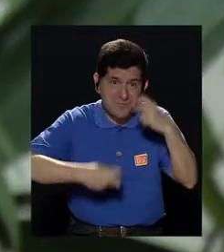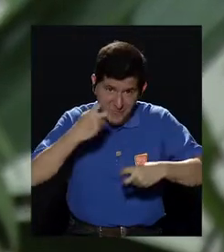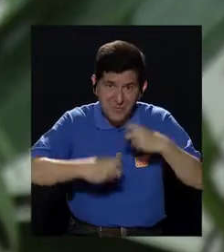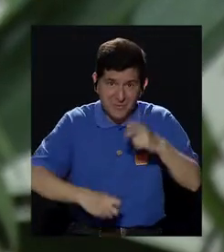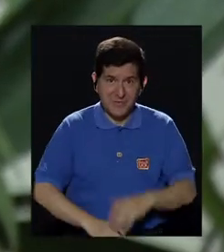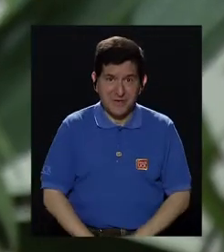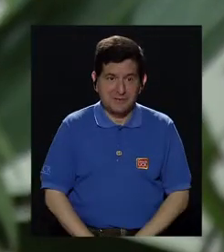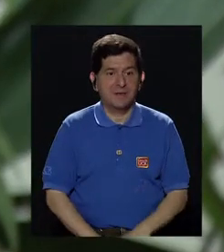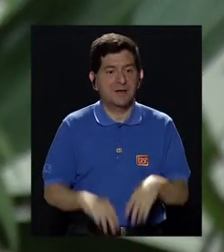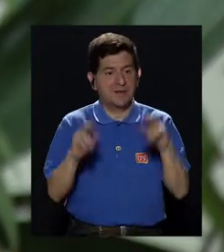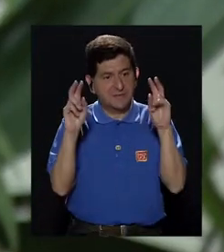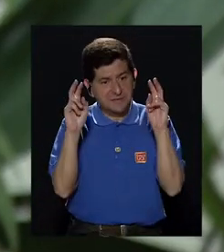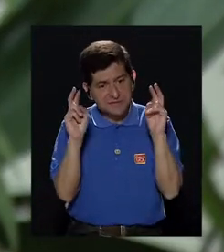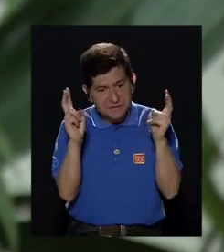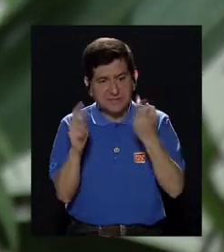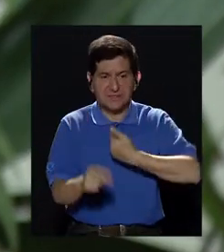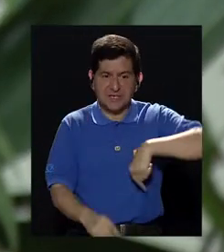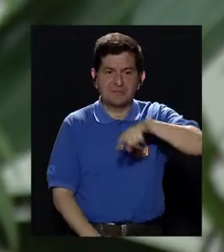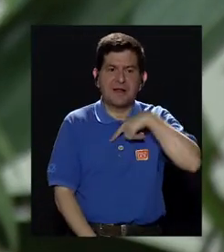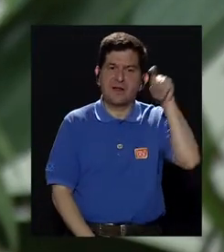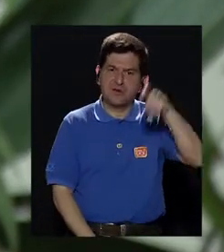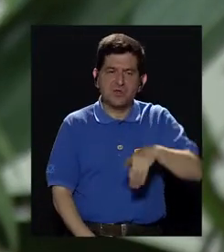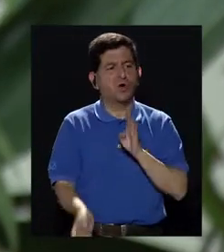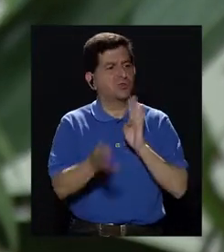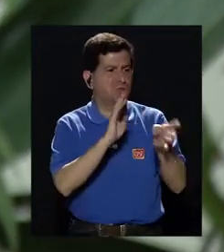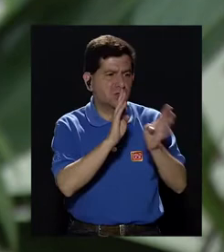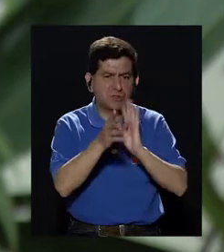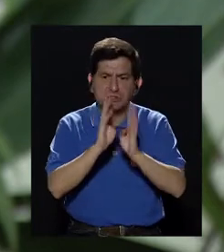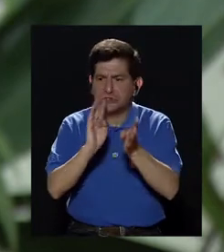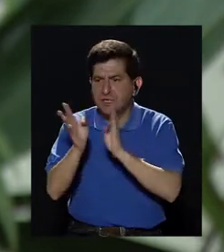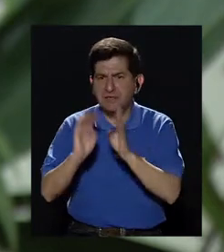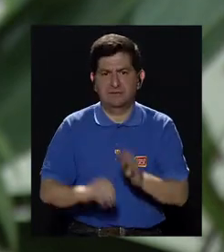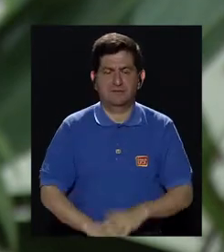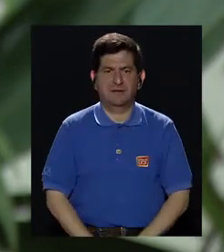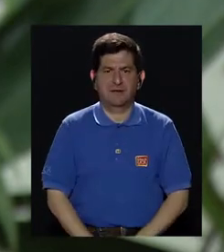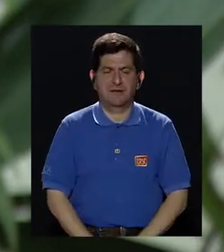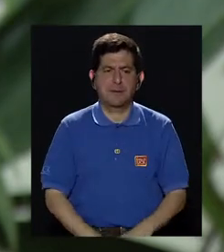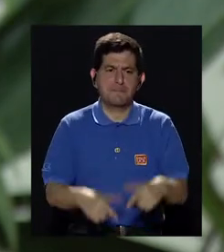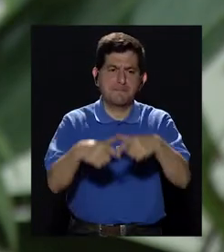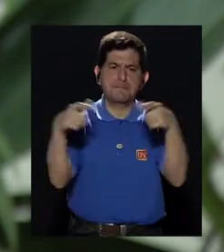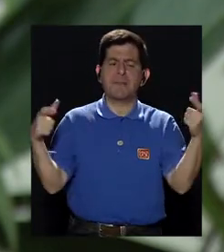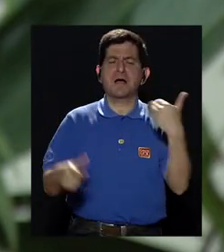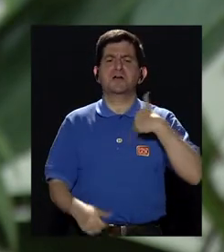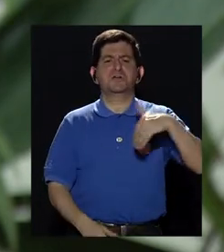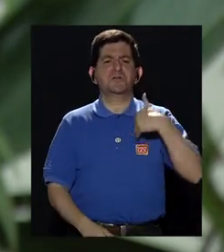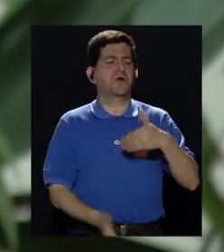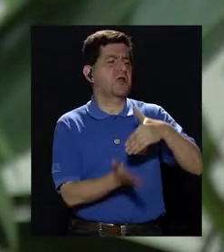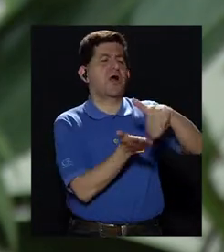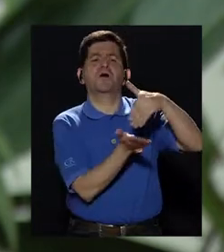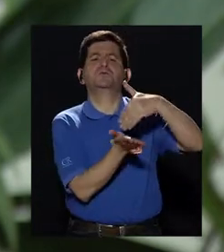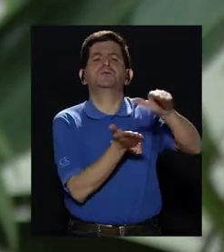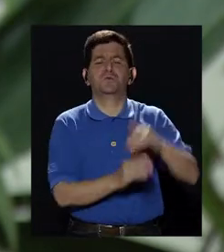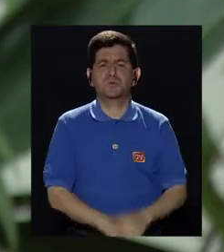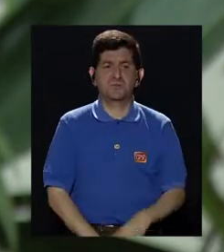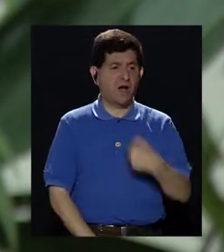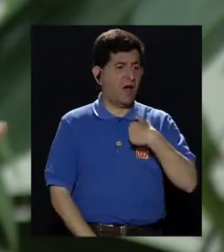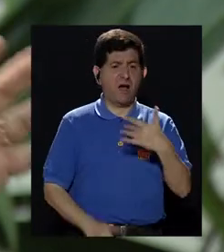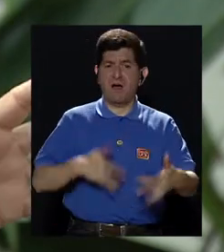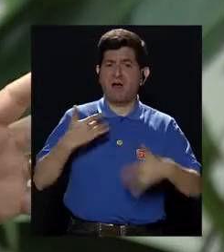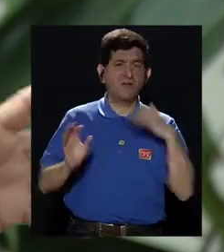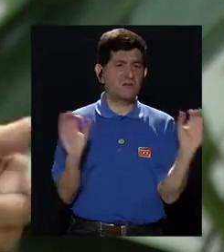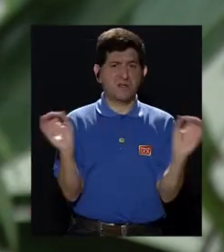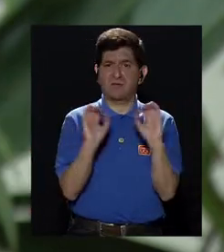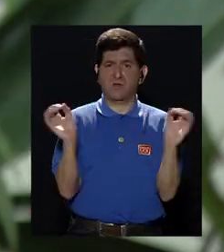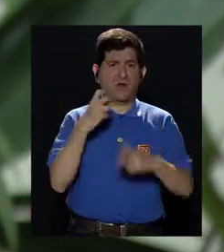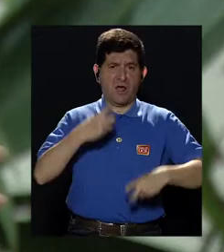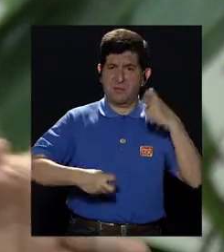problemas y que es un tema que nos lleva a estar conversando, hablando porque la mayoría de los hombres la excusa que tienen es, como no tengo